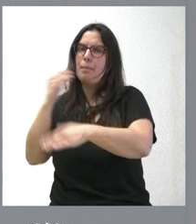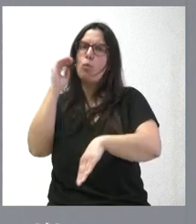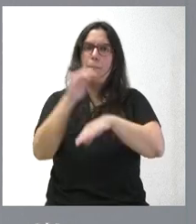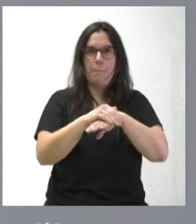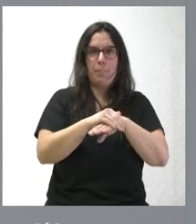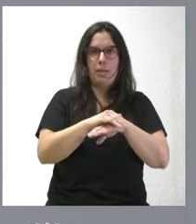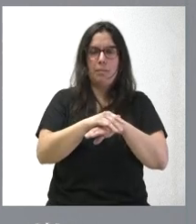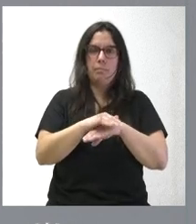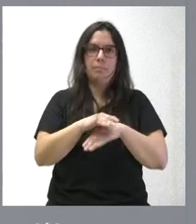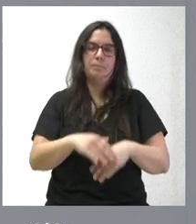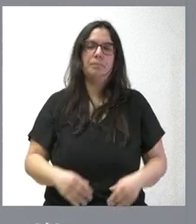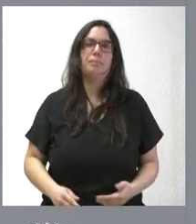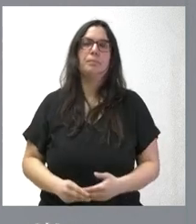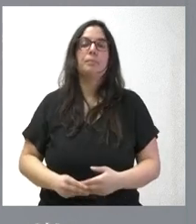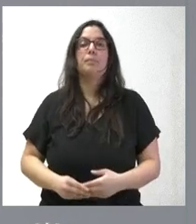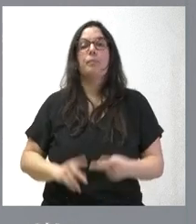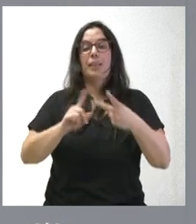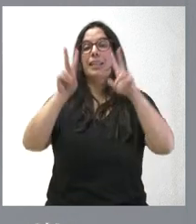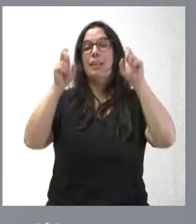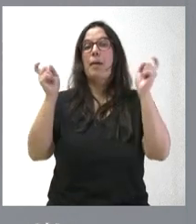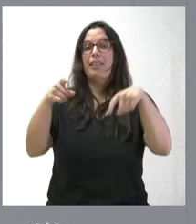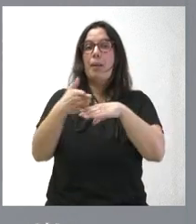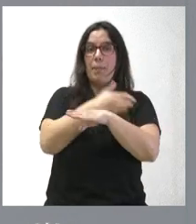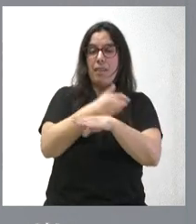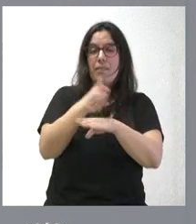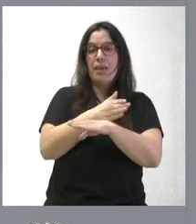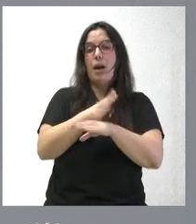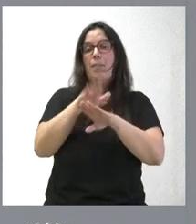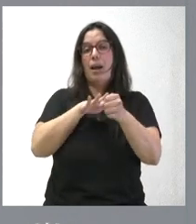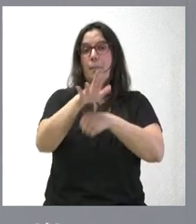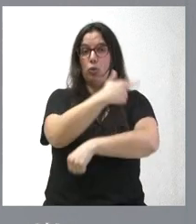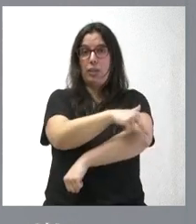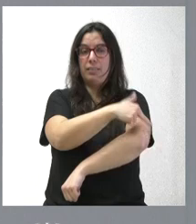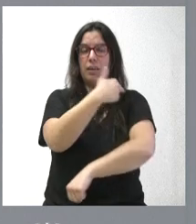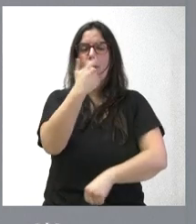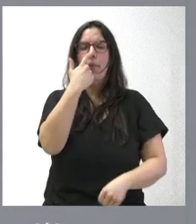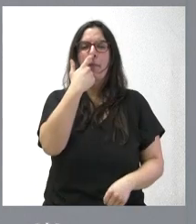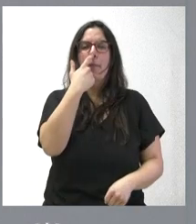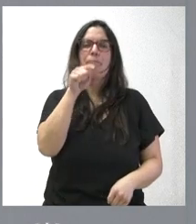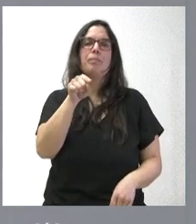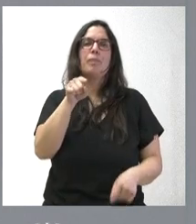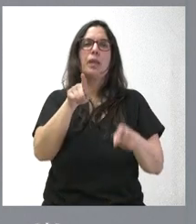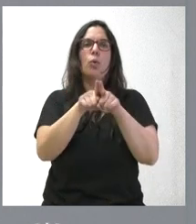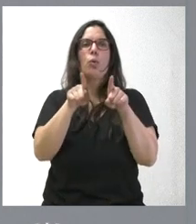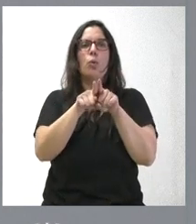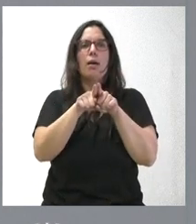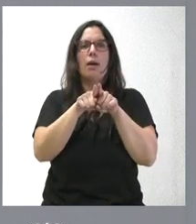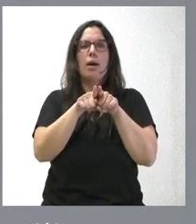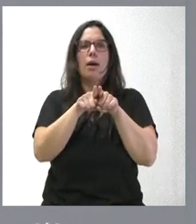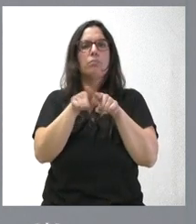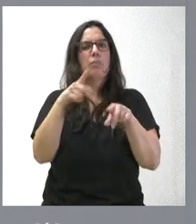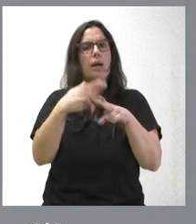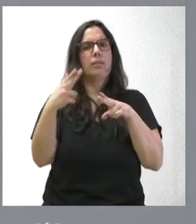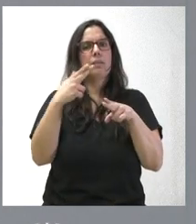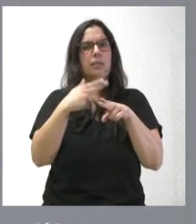exigen esta infraestructura. La cita previa en el ámbito sanitario es una actividad